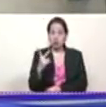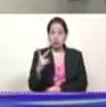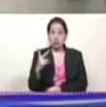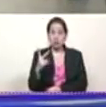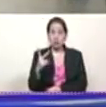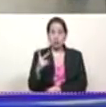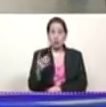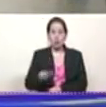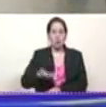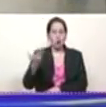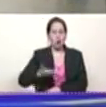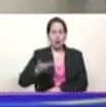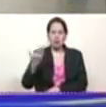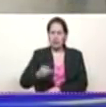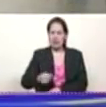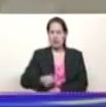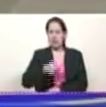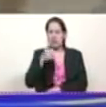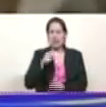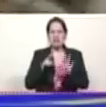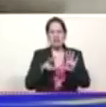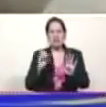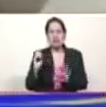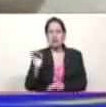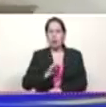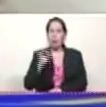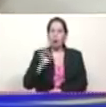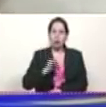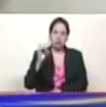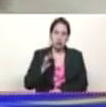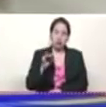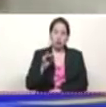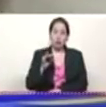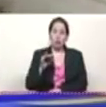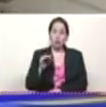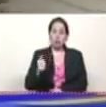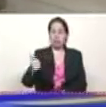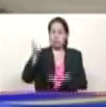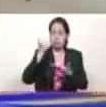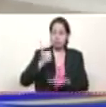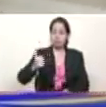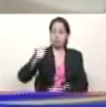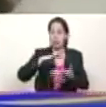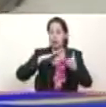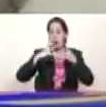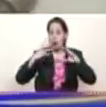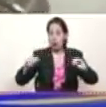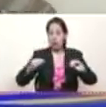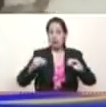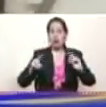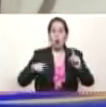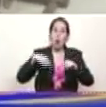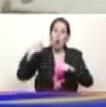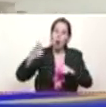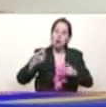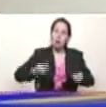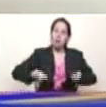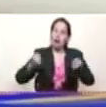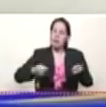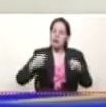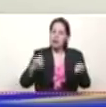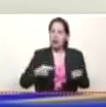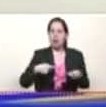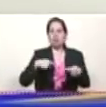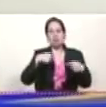porción importante, más del 70% para los CLAP y el resto va para el mercado. Nosotros hemos venido